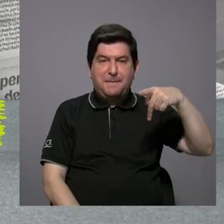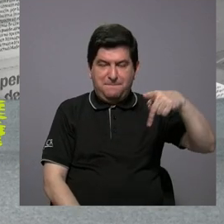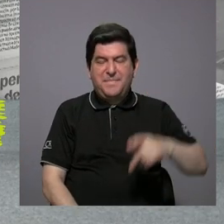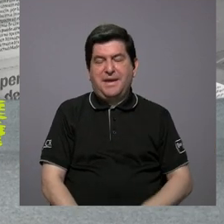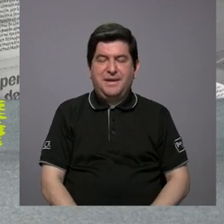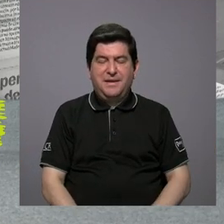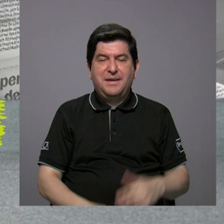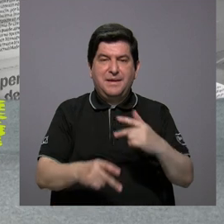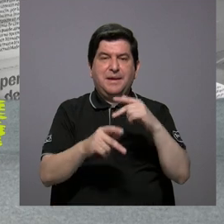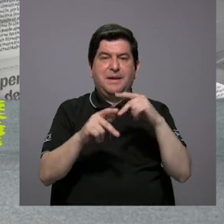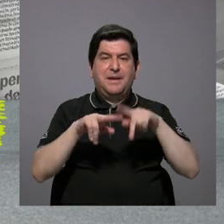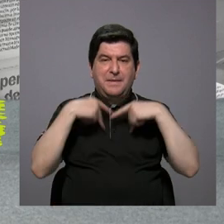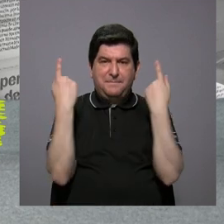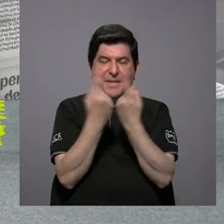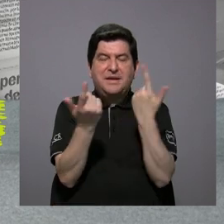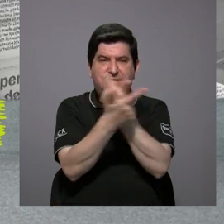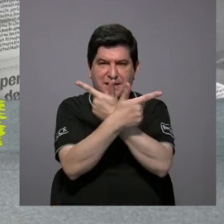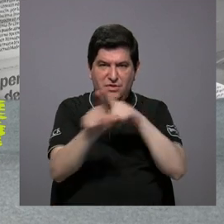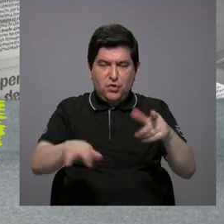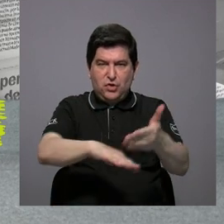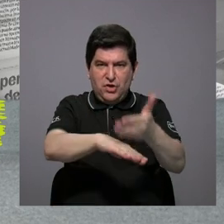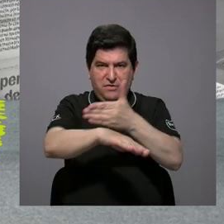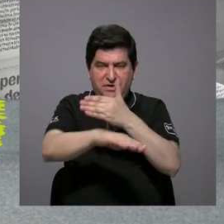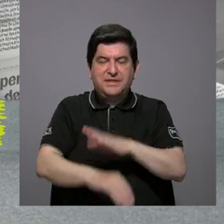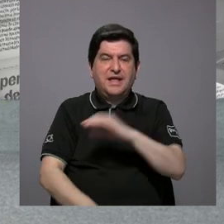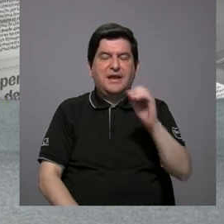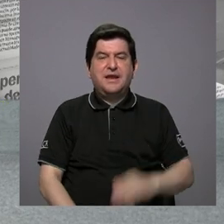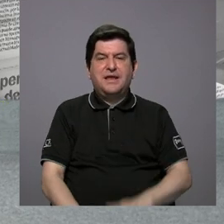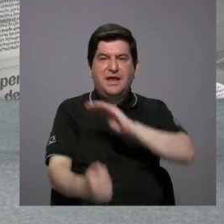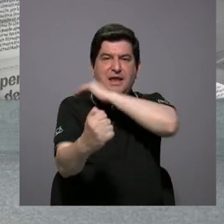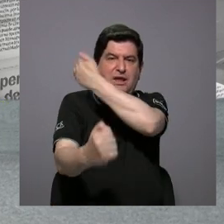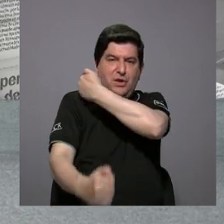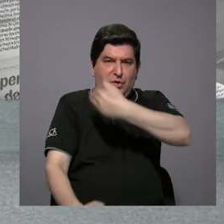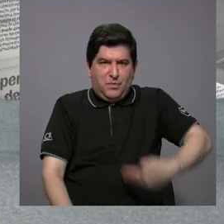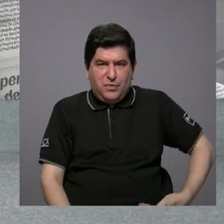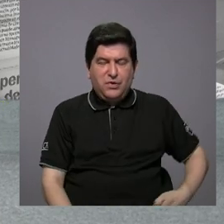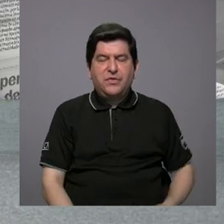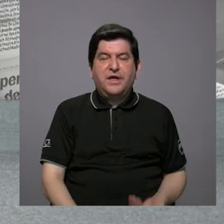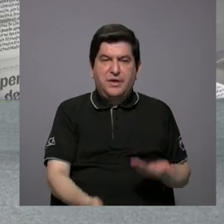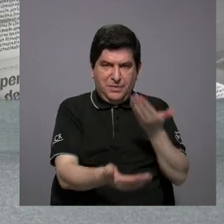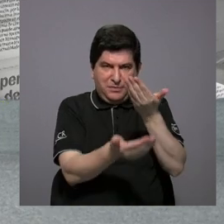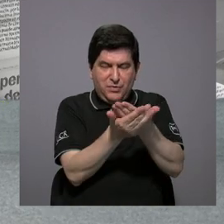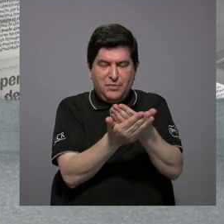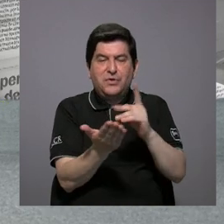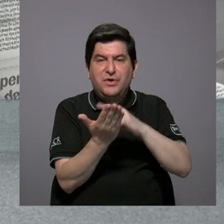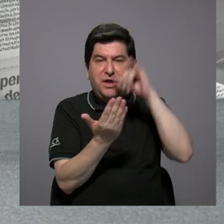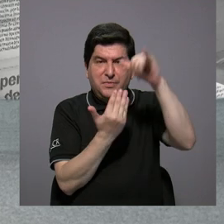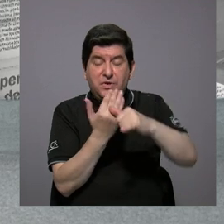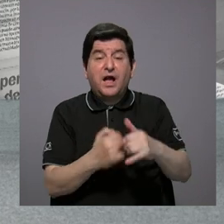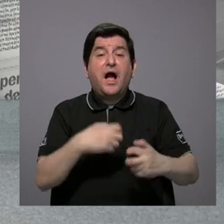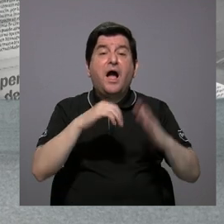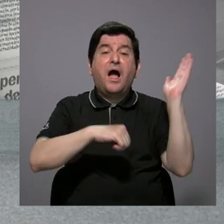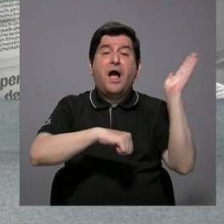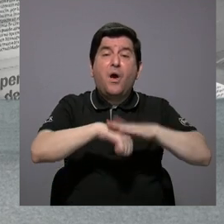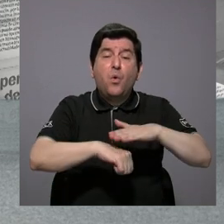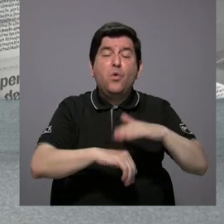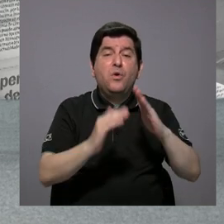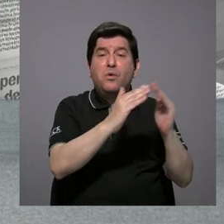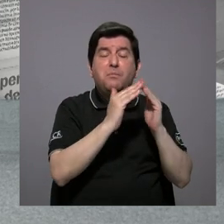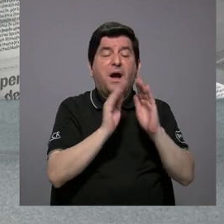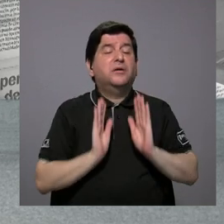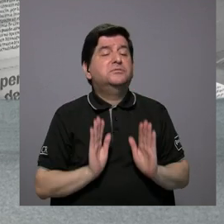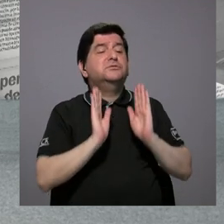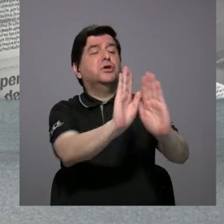que presentó un proyecto de ley, como el Ejecutivo. Entonces, la culpa es de las comunidades que